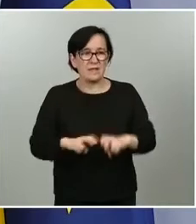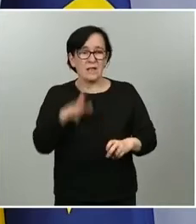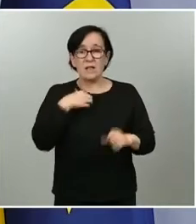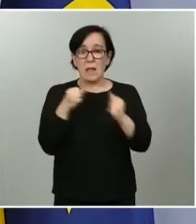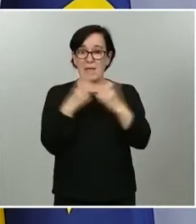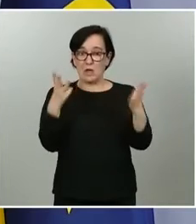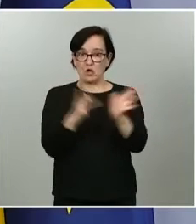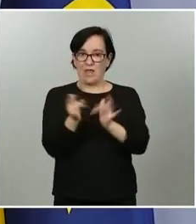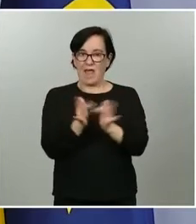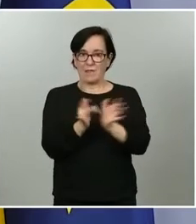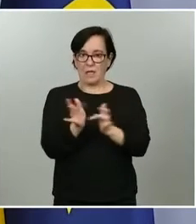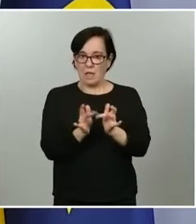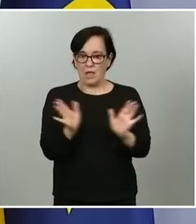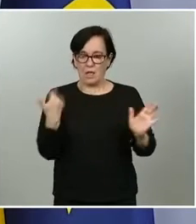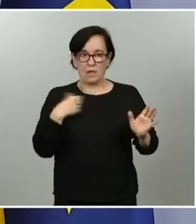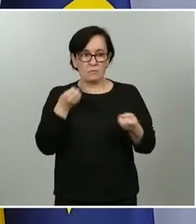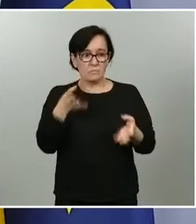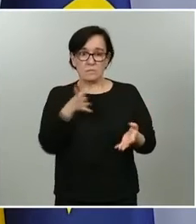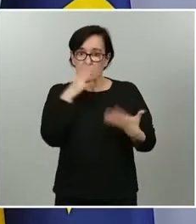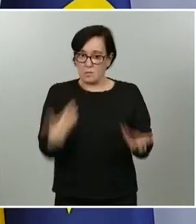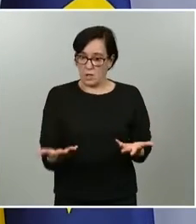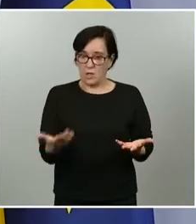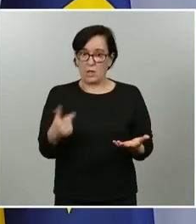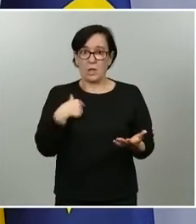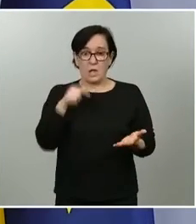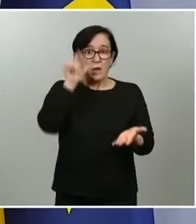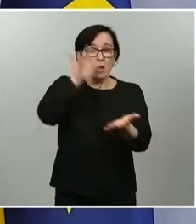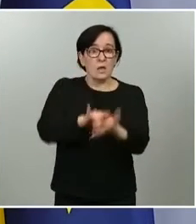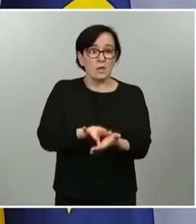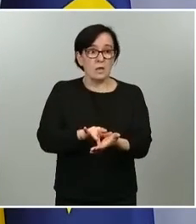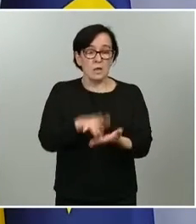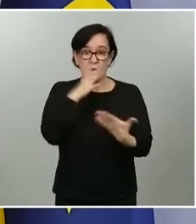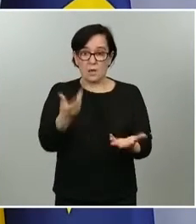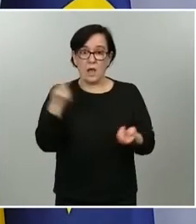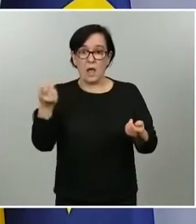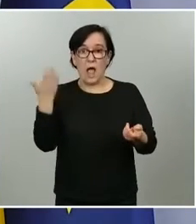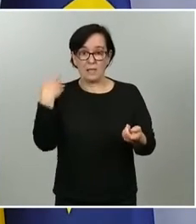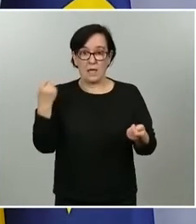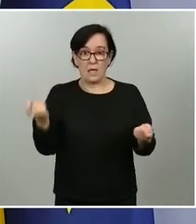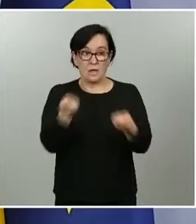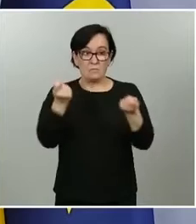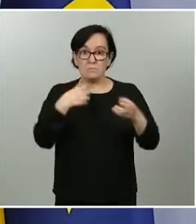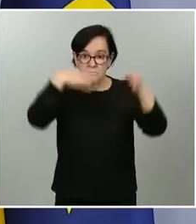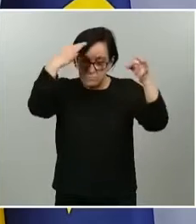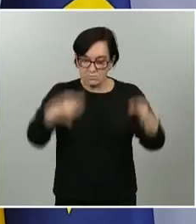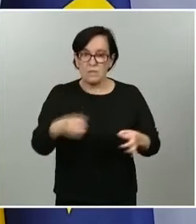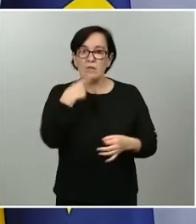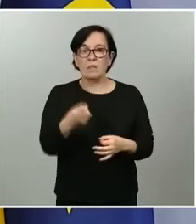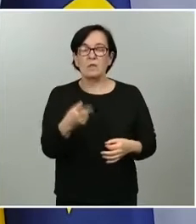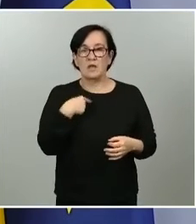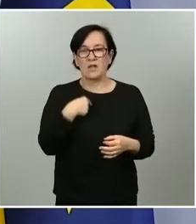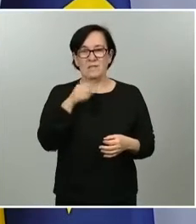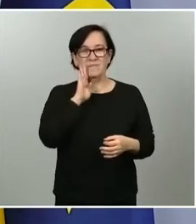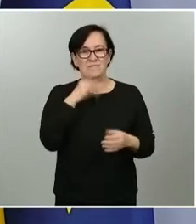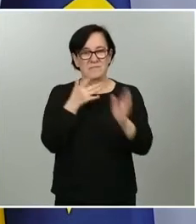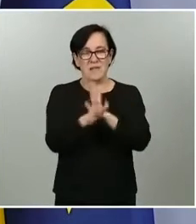pero le voy a dar los datos referidos a la fecha actual que también hicimos públicos ayer que confirman lo que le estoy diciendo España